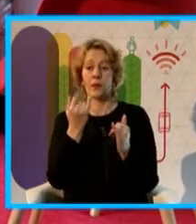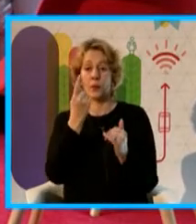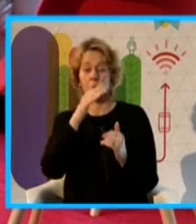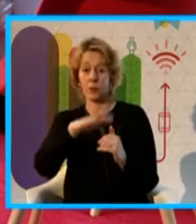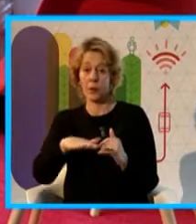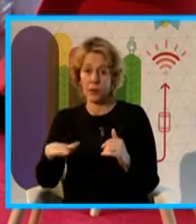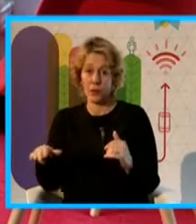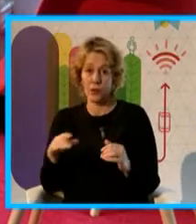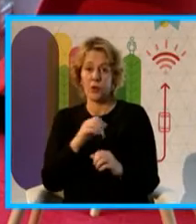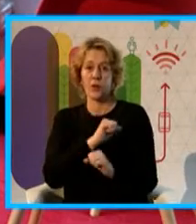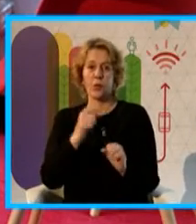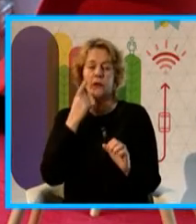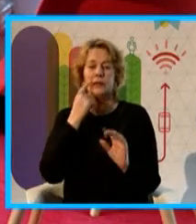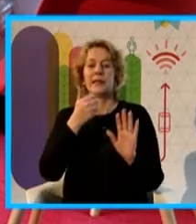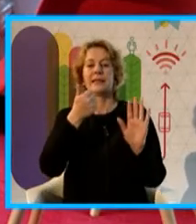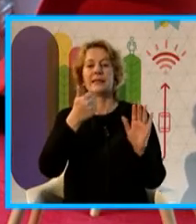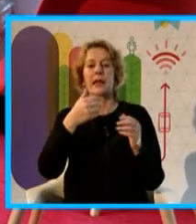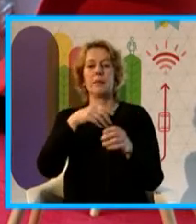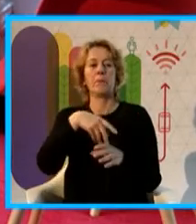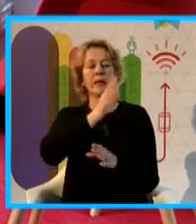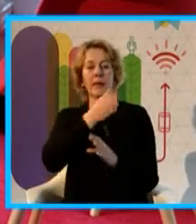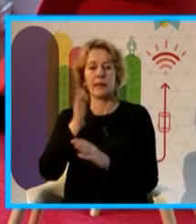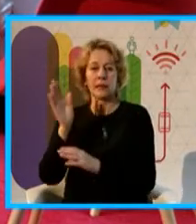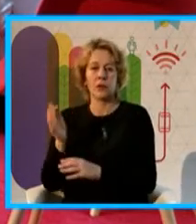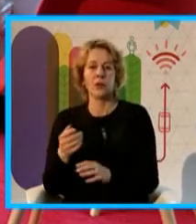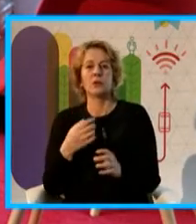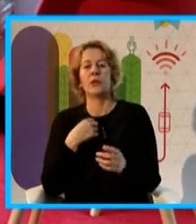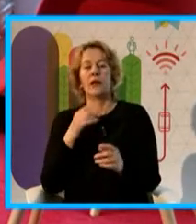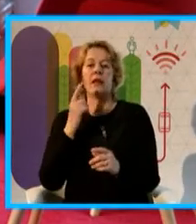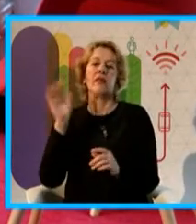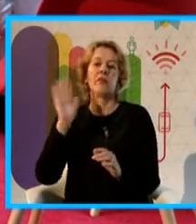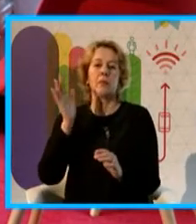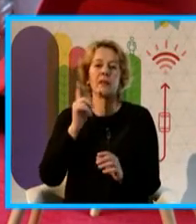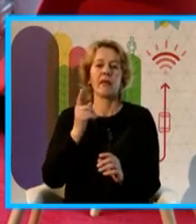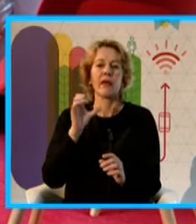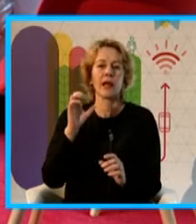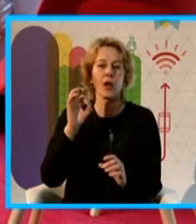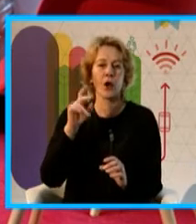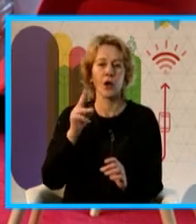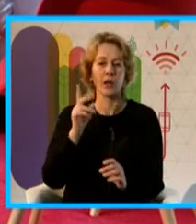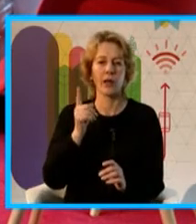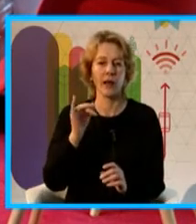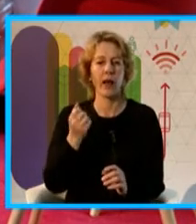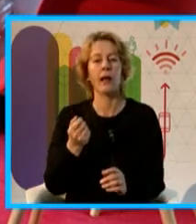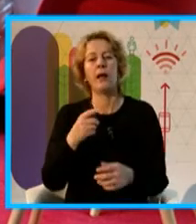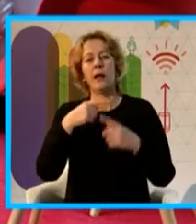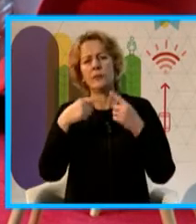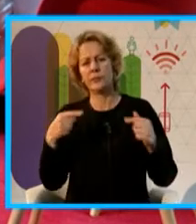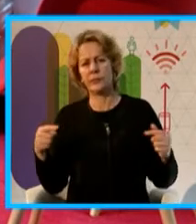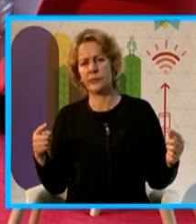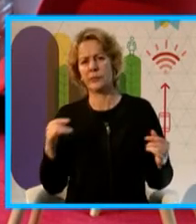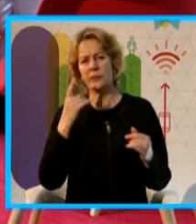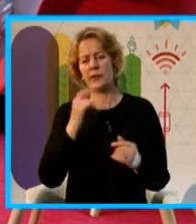lo de los seis peregrinos, la despedida de Georgia y en nocturno, con un relato asociado, se podría